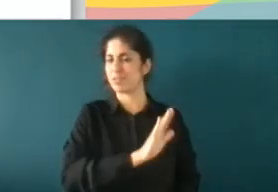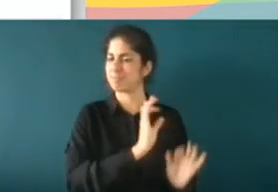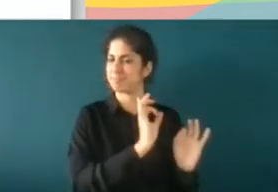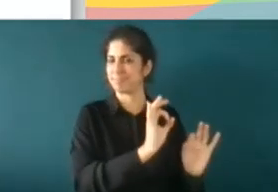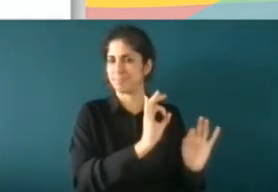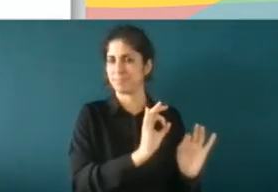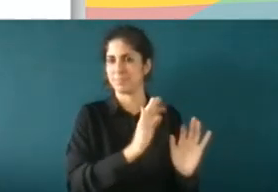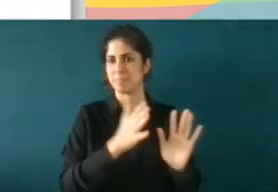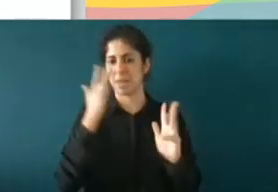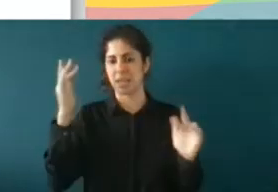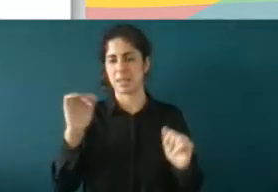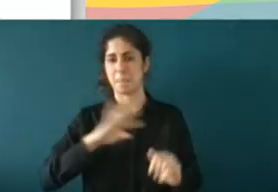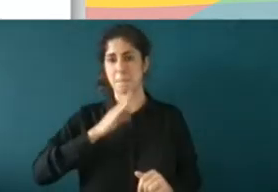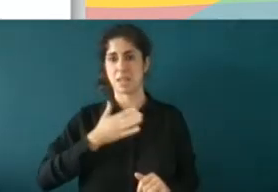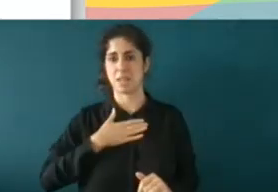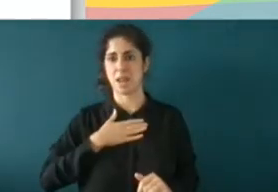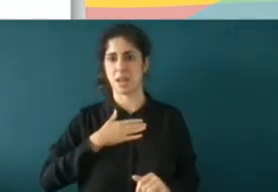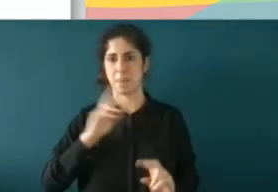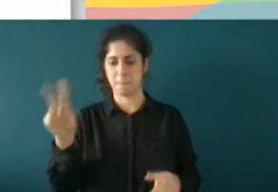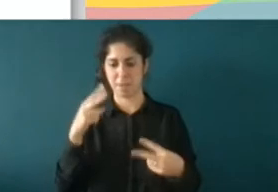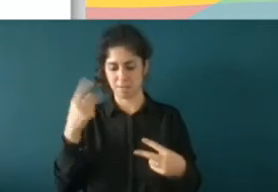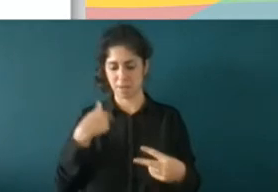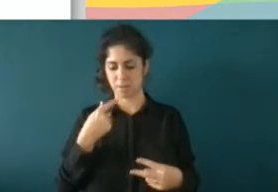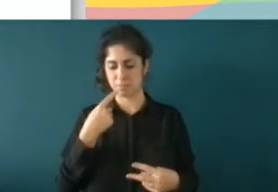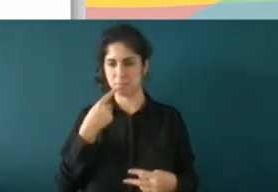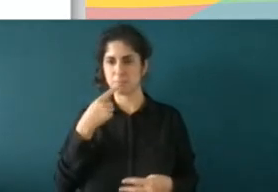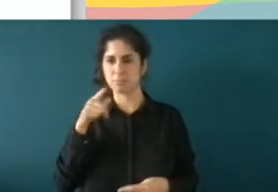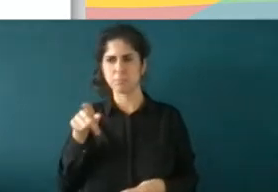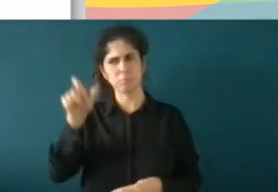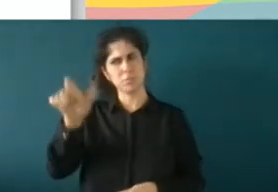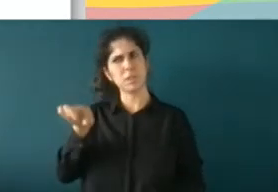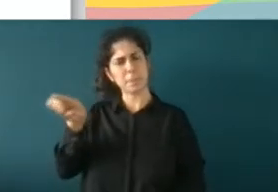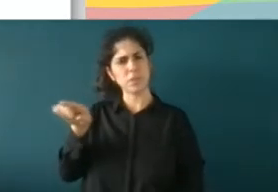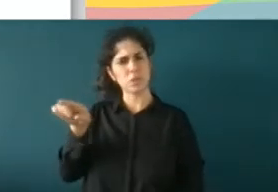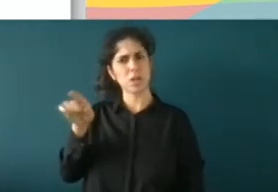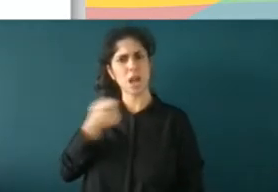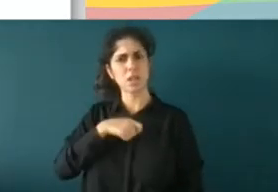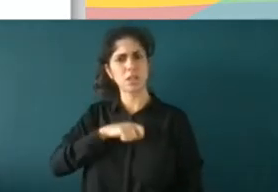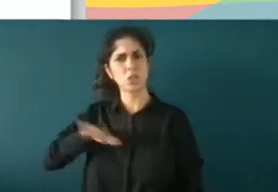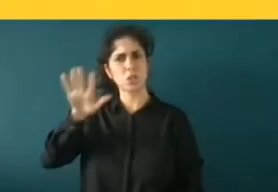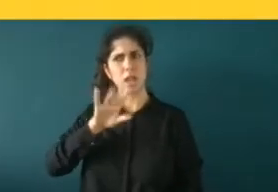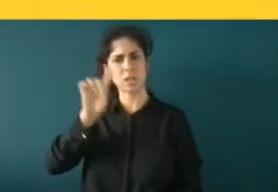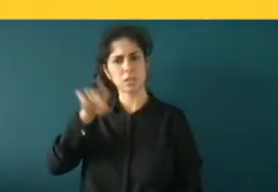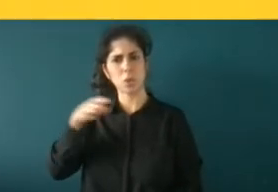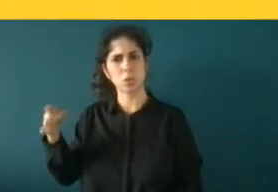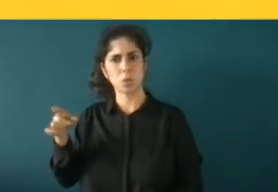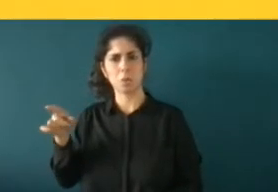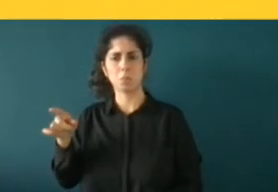tiene nacionalidad española se la llevan al consejo de ministros la aprueban y no tengo que pasar por ningún procedimiento